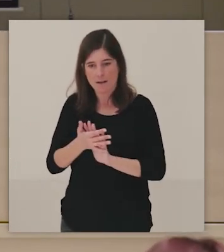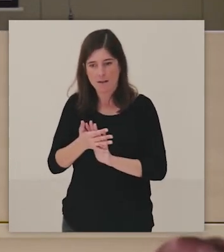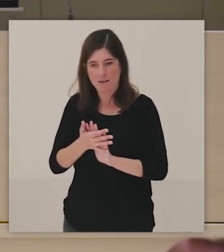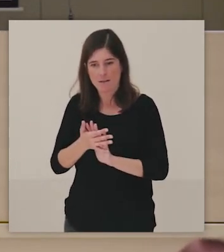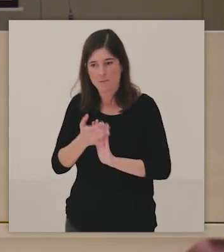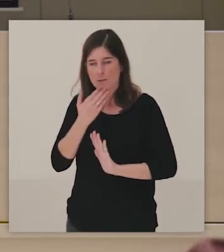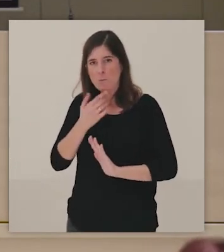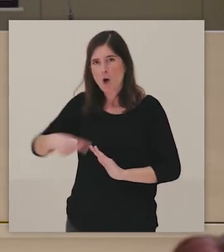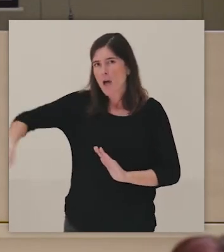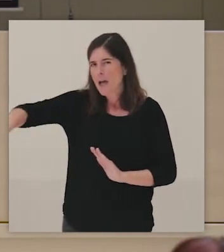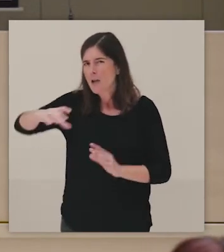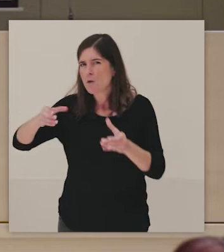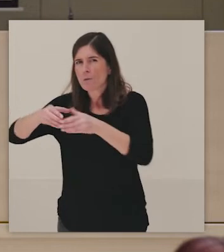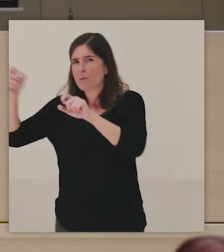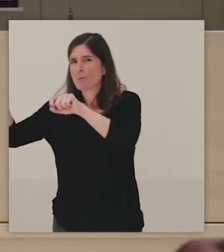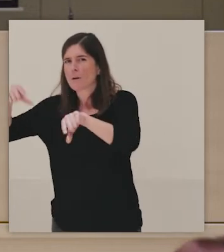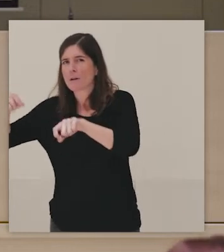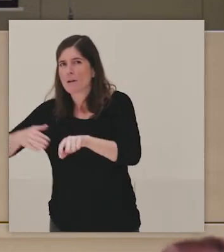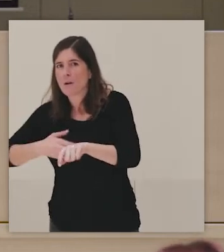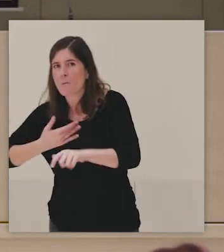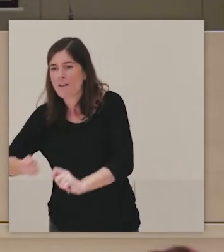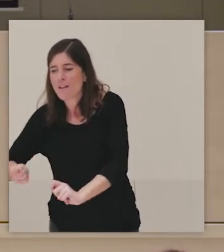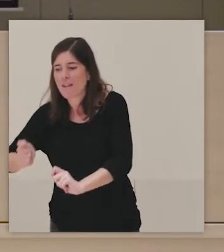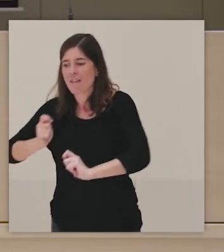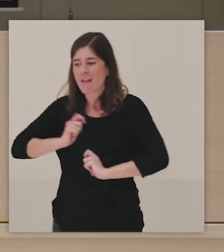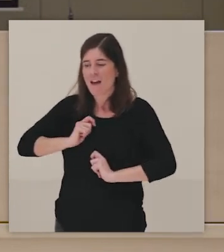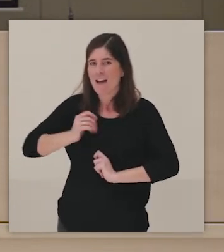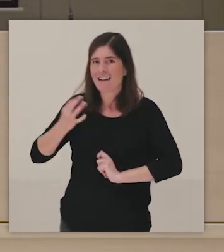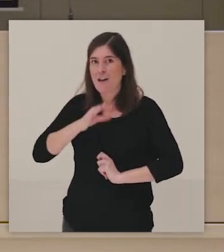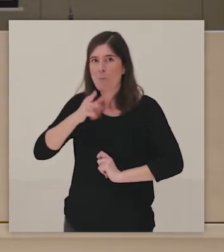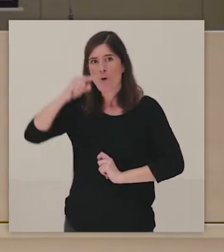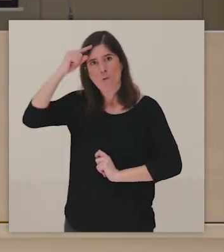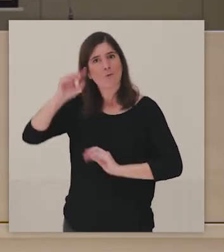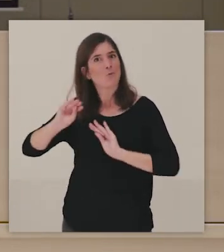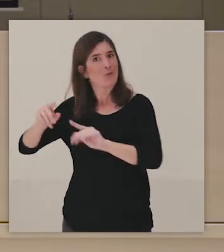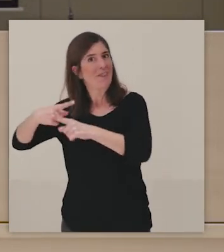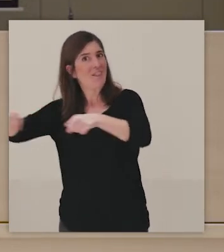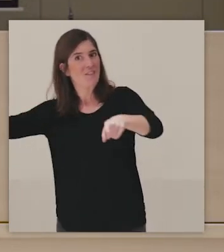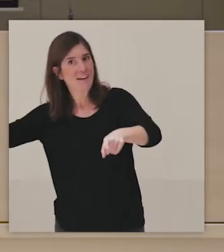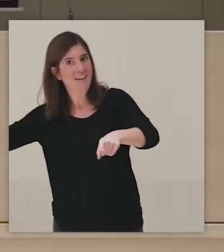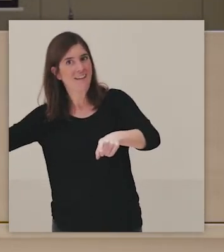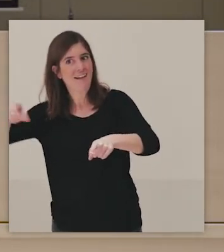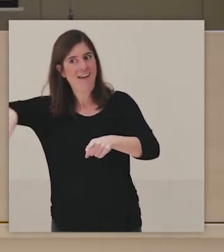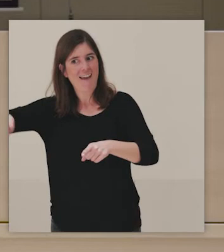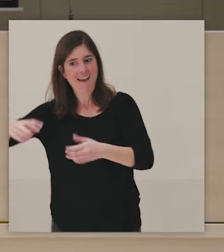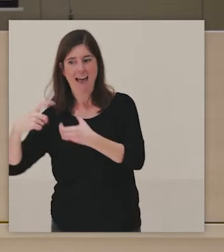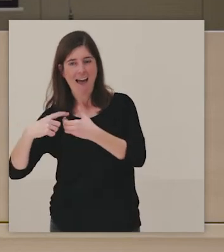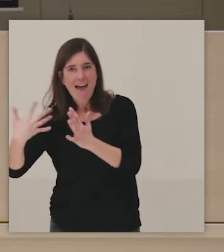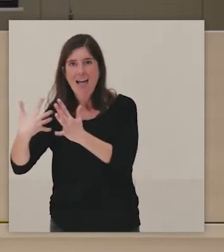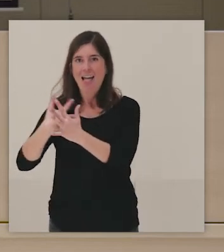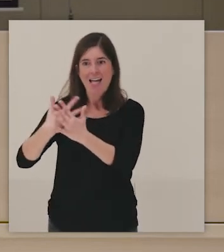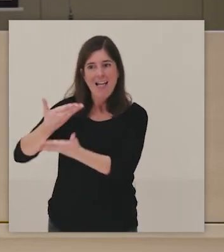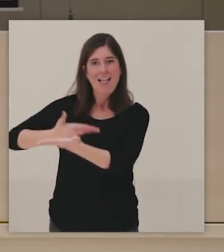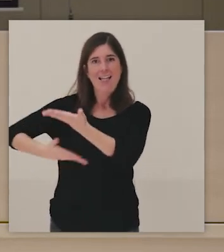propio, de lo que ellos pueden aportar, ¿no?, de la riqueza, de la multiculturalidad también en